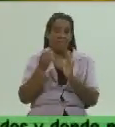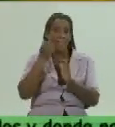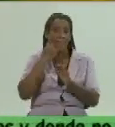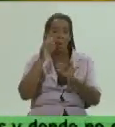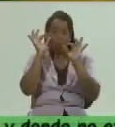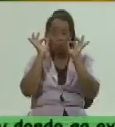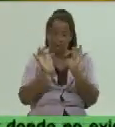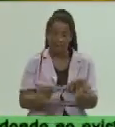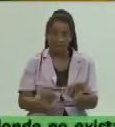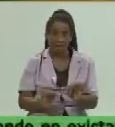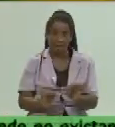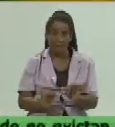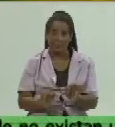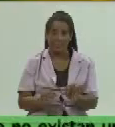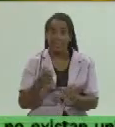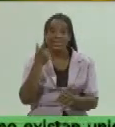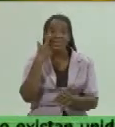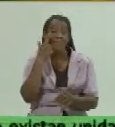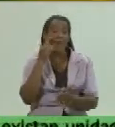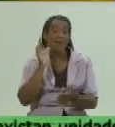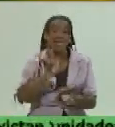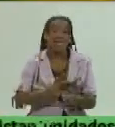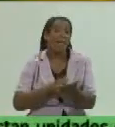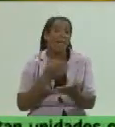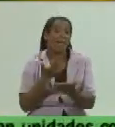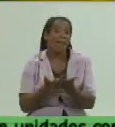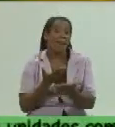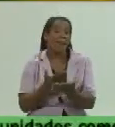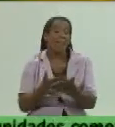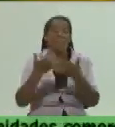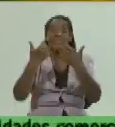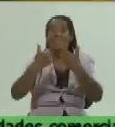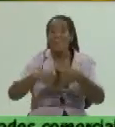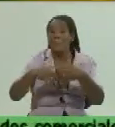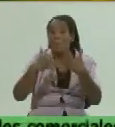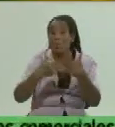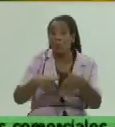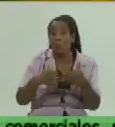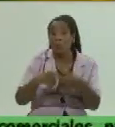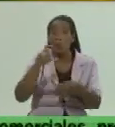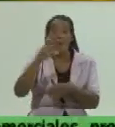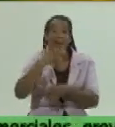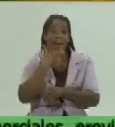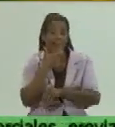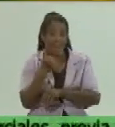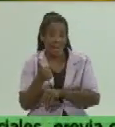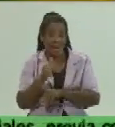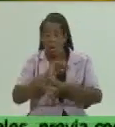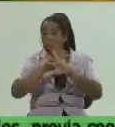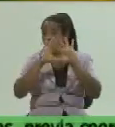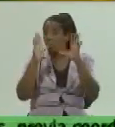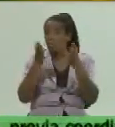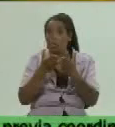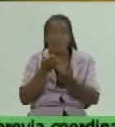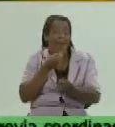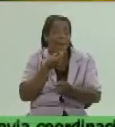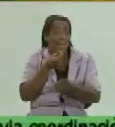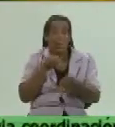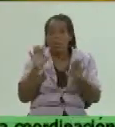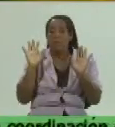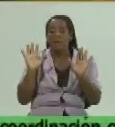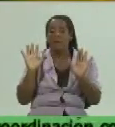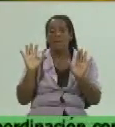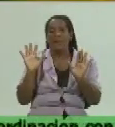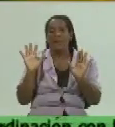y de que realmente se vea la presencia allí de productos de diferentes calidades con todas esas posibilidades con todas esas ofertas